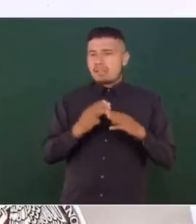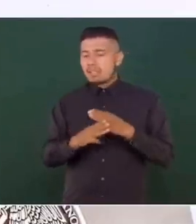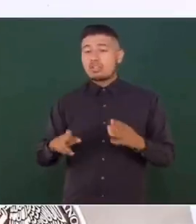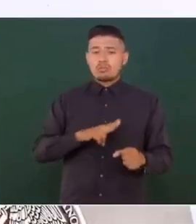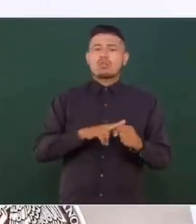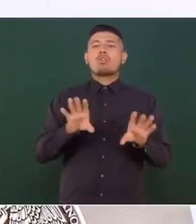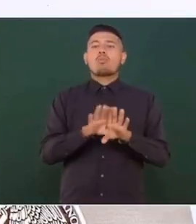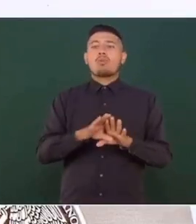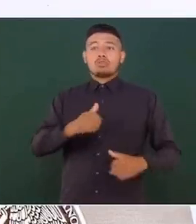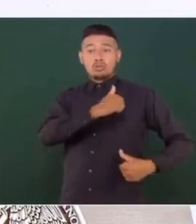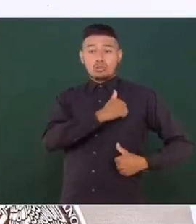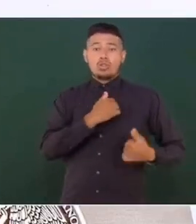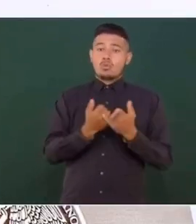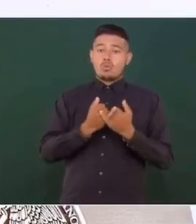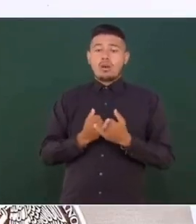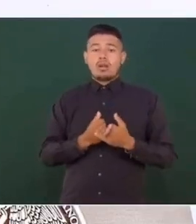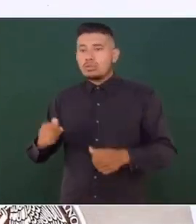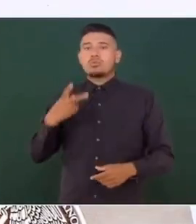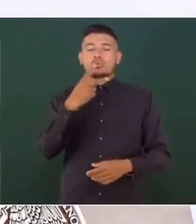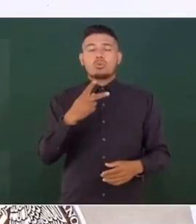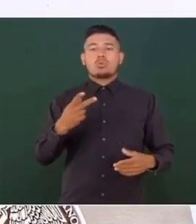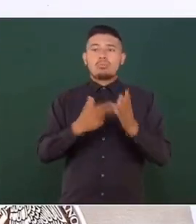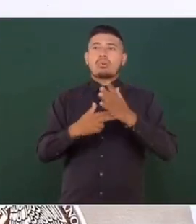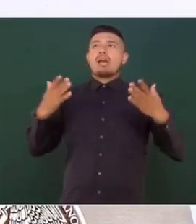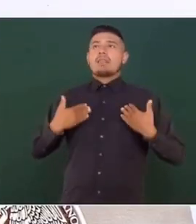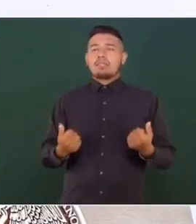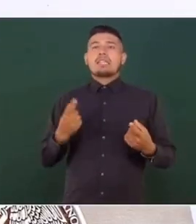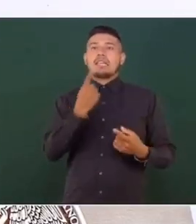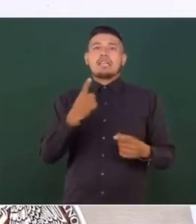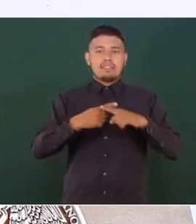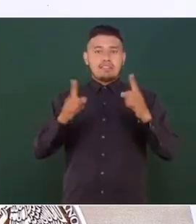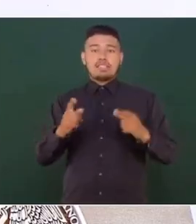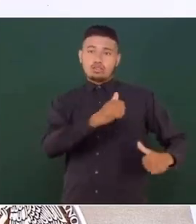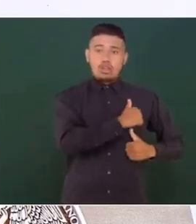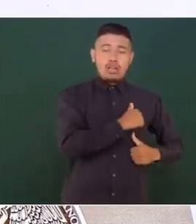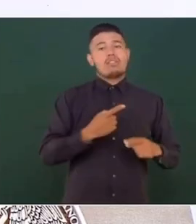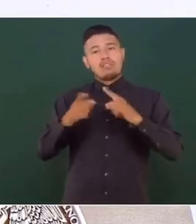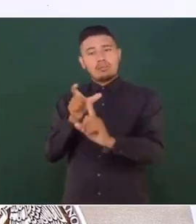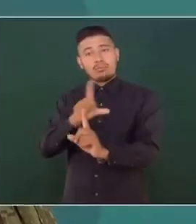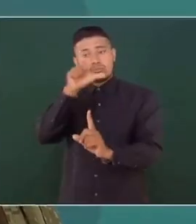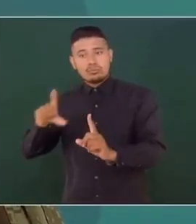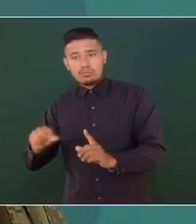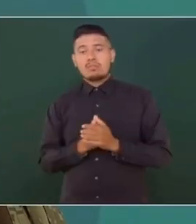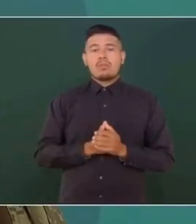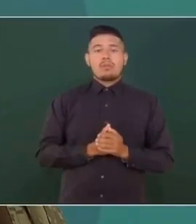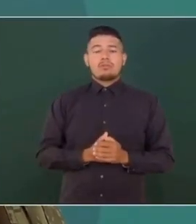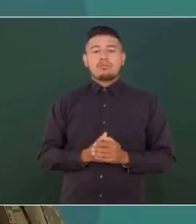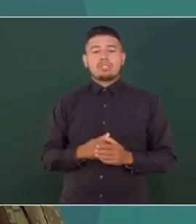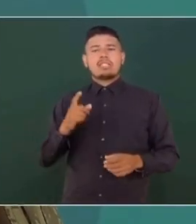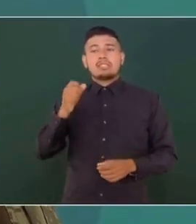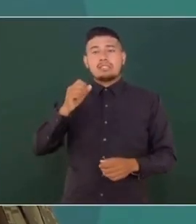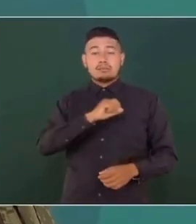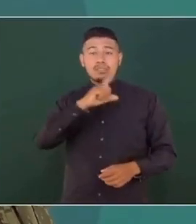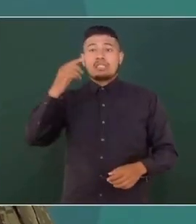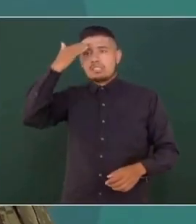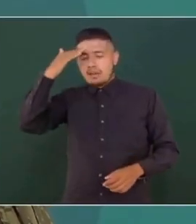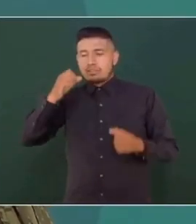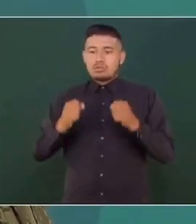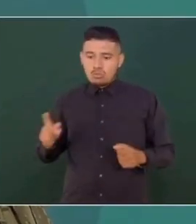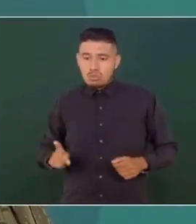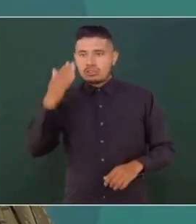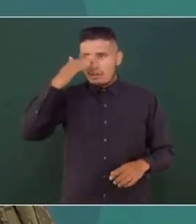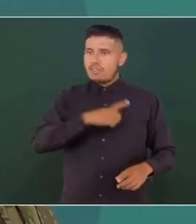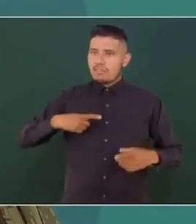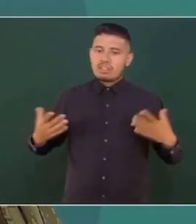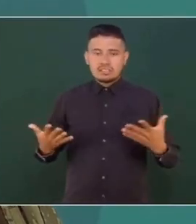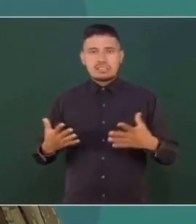tanto el soldado como el encargado de la Seguridad Pública, para no tener un soldado en el ámbito de la Seguridad Pública, sino un especialista, un elemento que sabe sobre Seguridad Pública, sabe